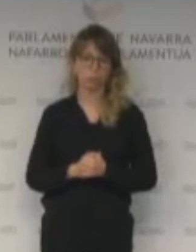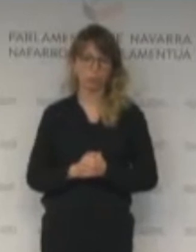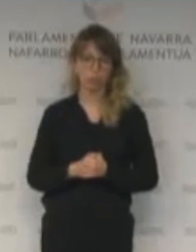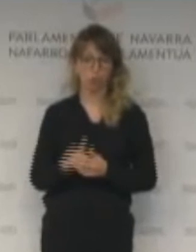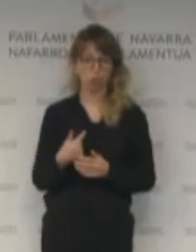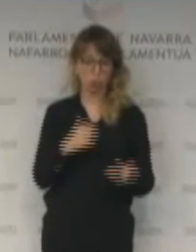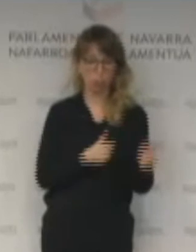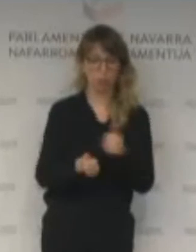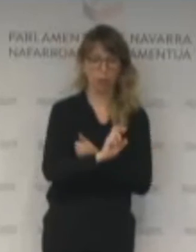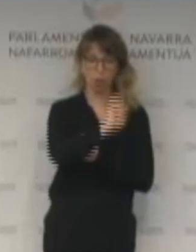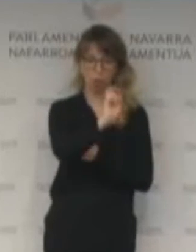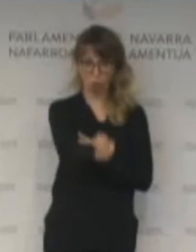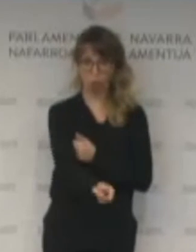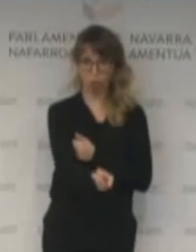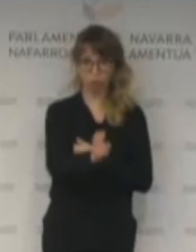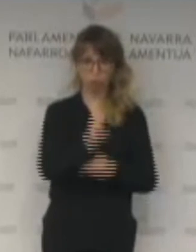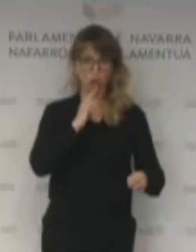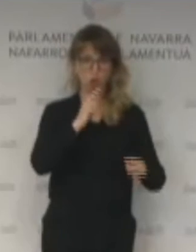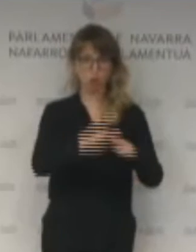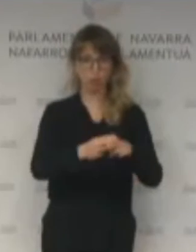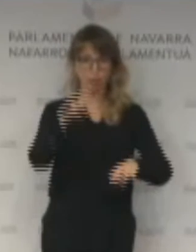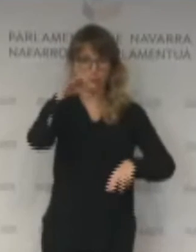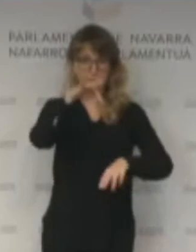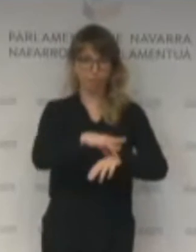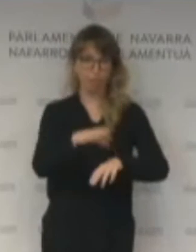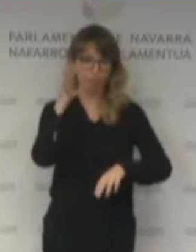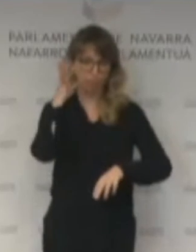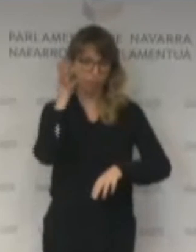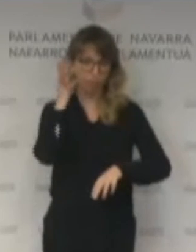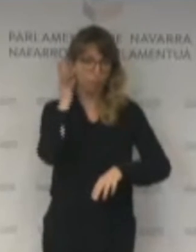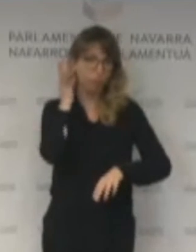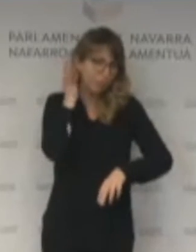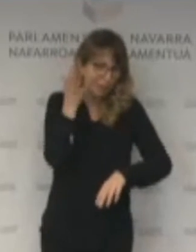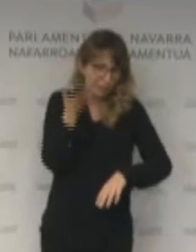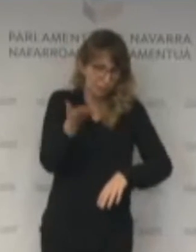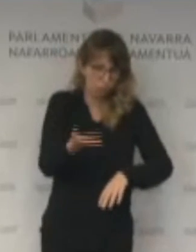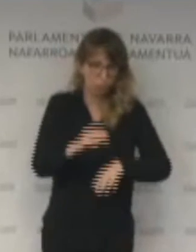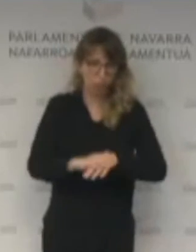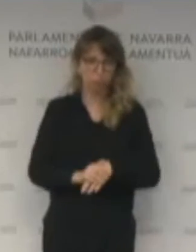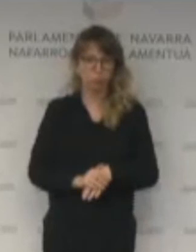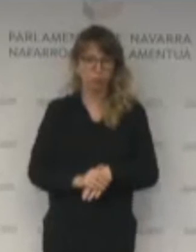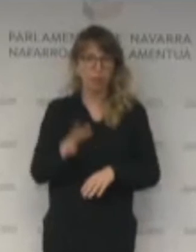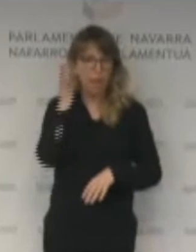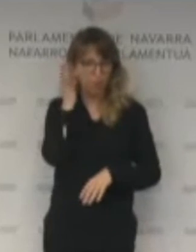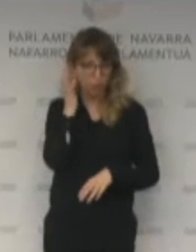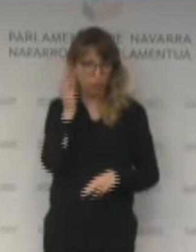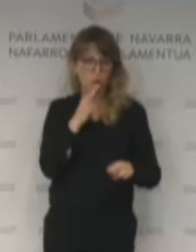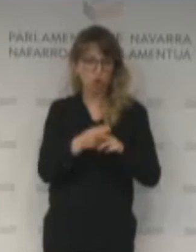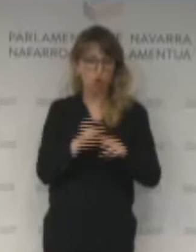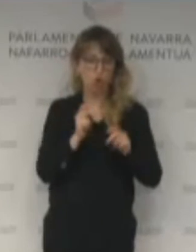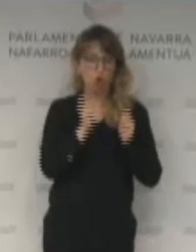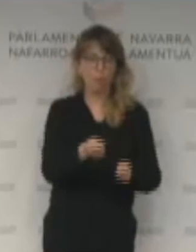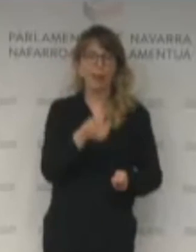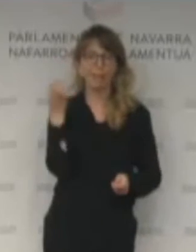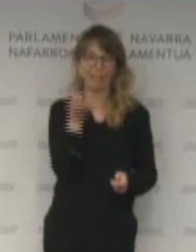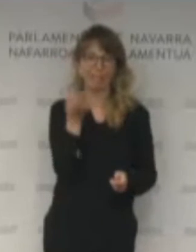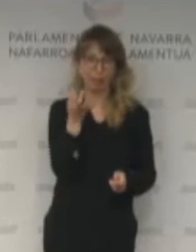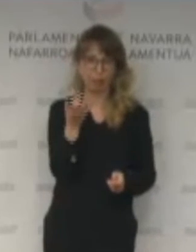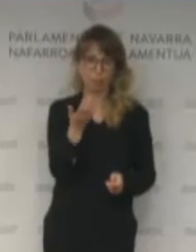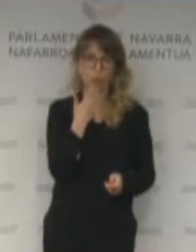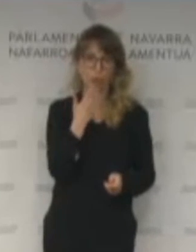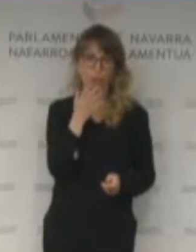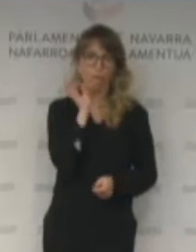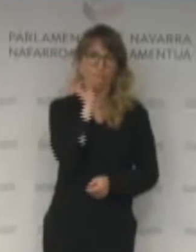prioridades a la hora de nombrar en femenino. En femenino hemos de nombrar cuestiones como la